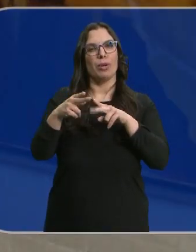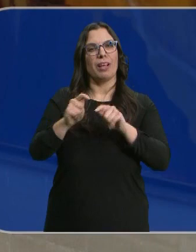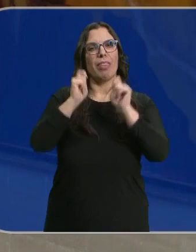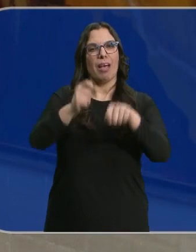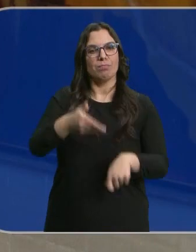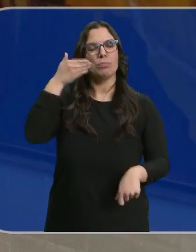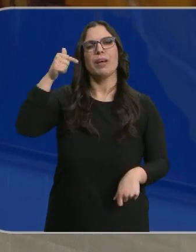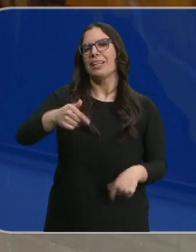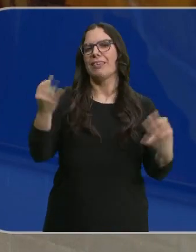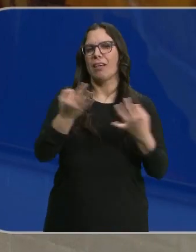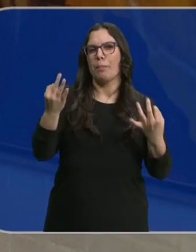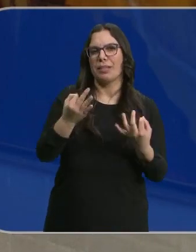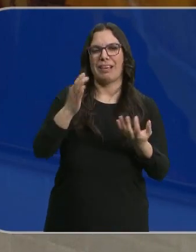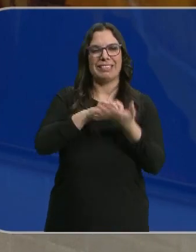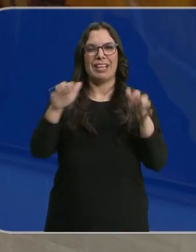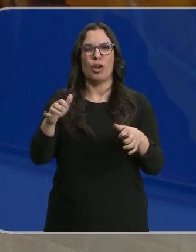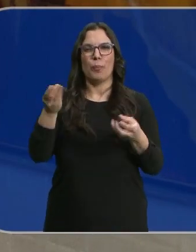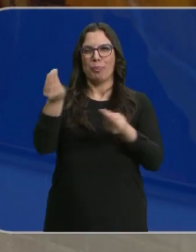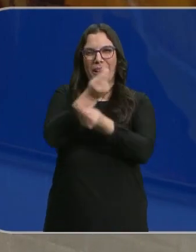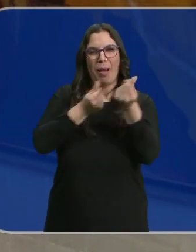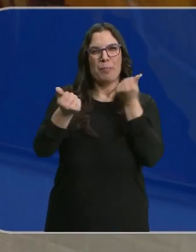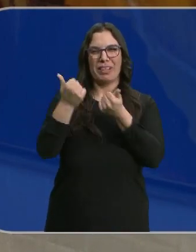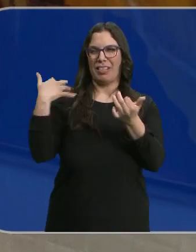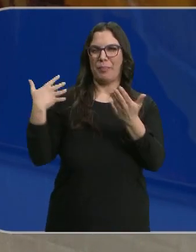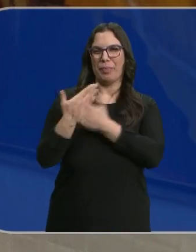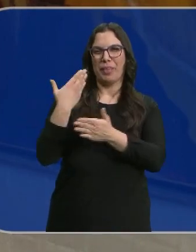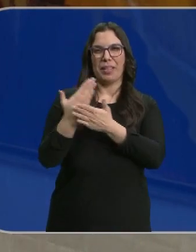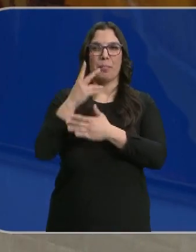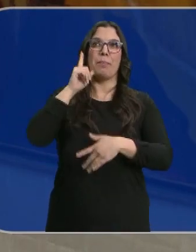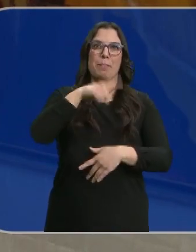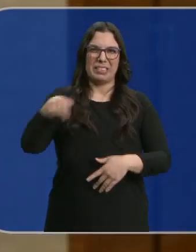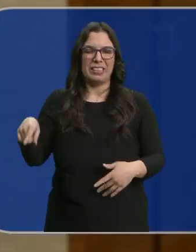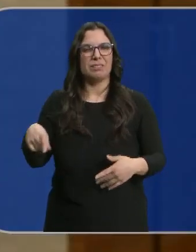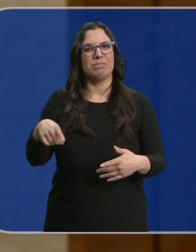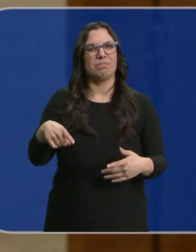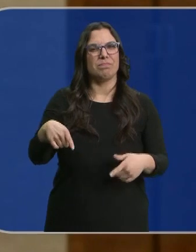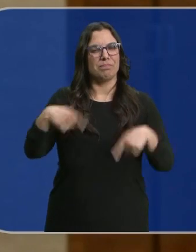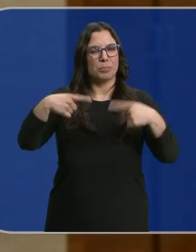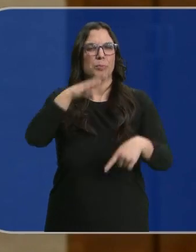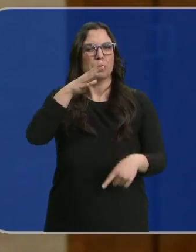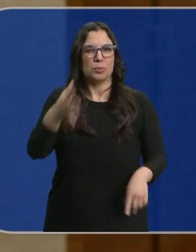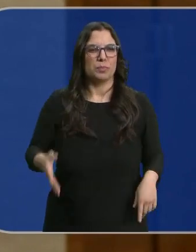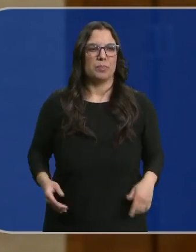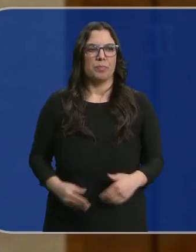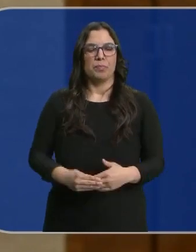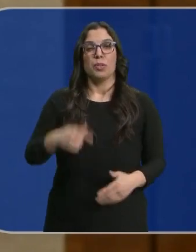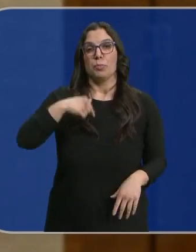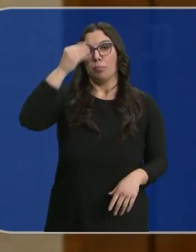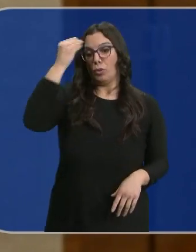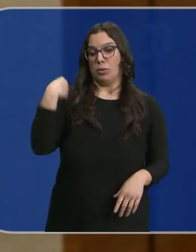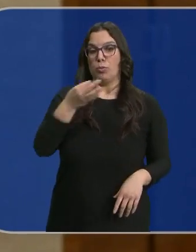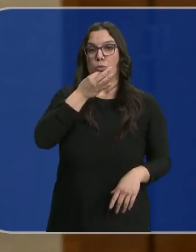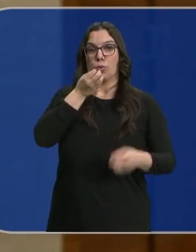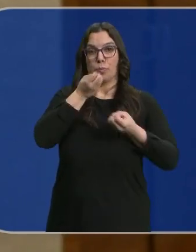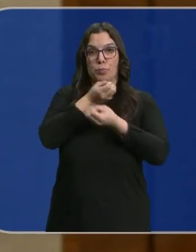está ocurriendo en Castilla y León para que se haya generado este clima que estamos viendo en los últimos días, en los últimos meses? Bueno, yo creo que ese mensaje